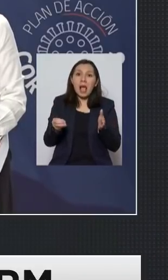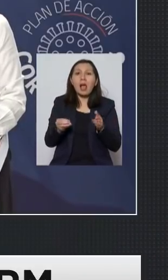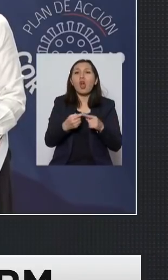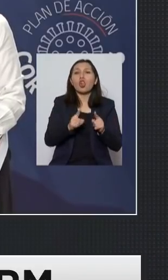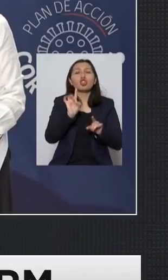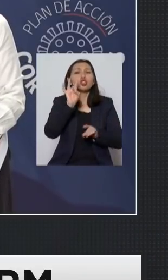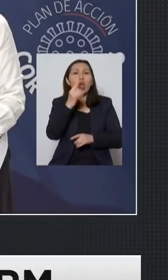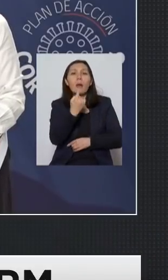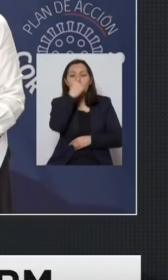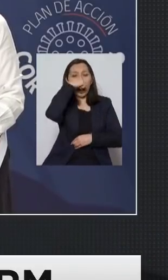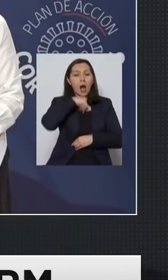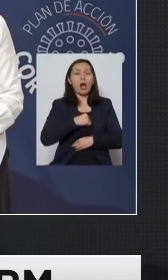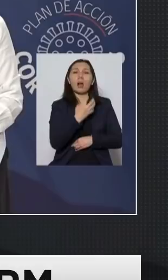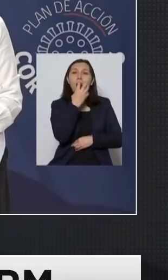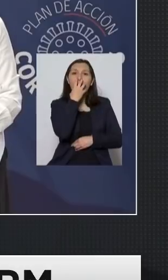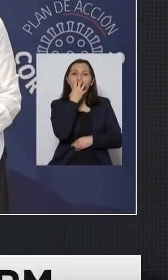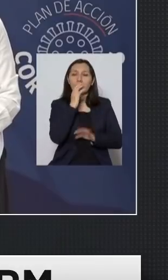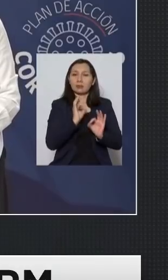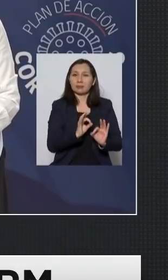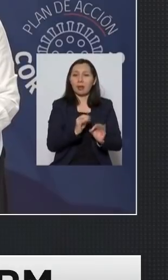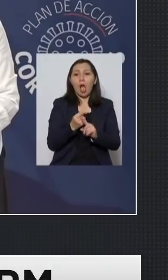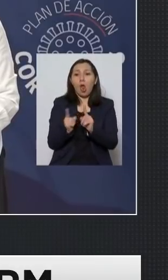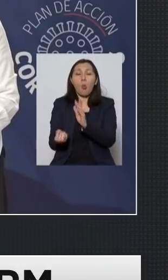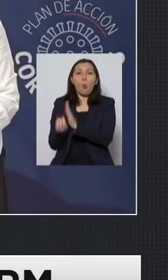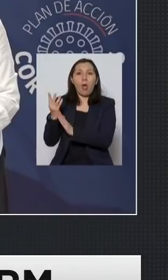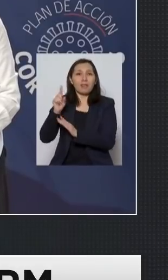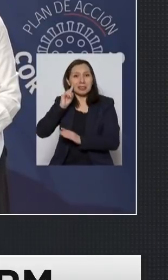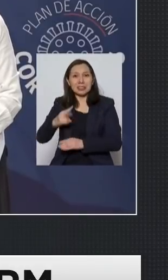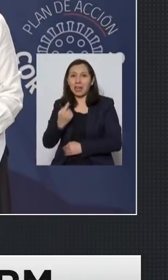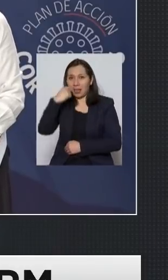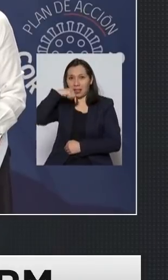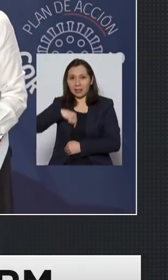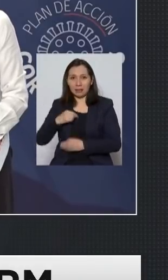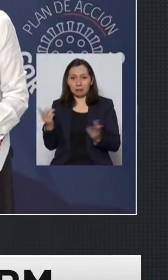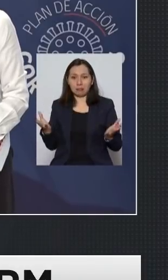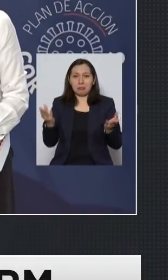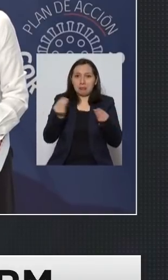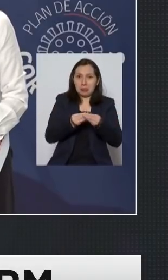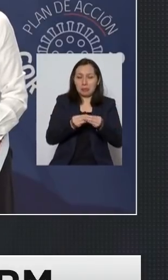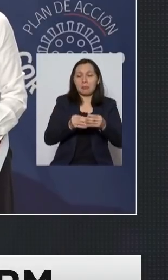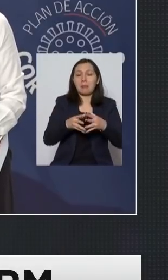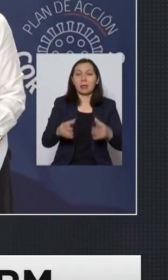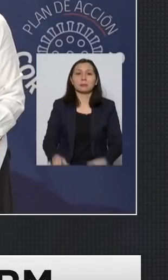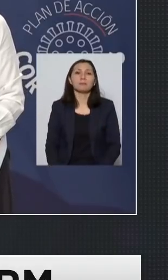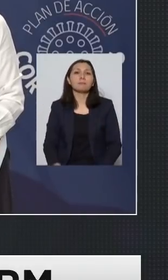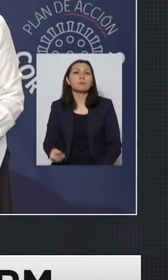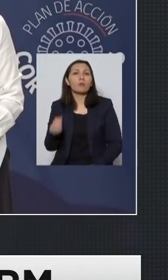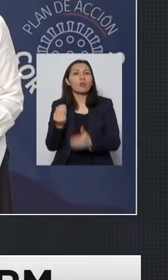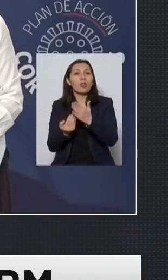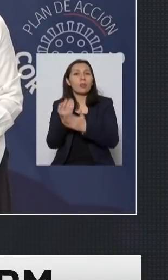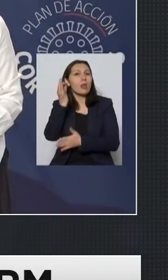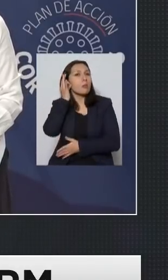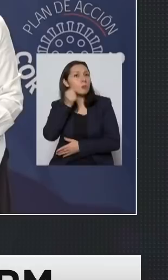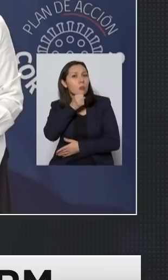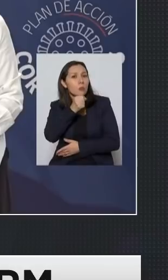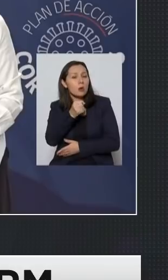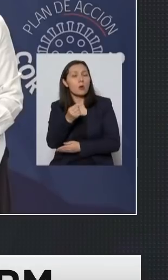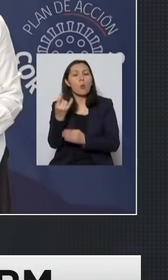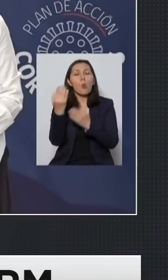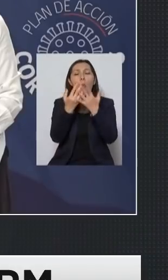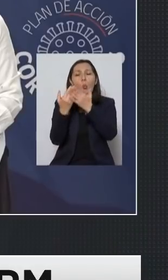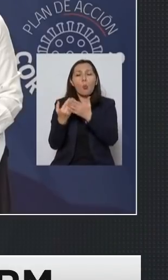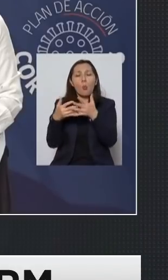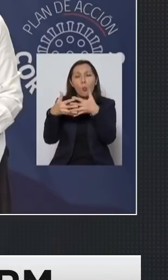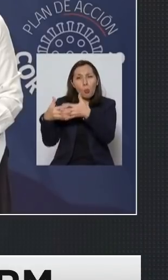mecánicos convencionales buenos días ministro usted aludía a este estudio de la universidad de washington que